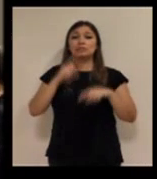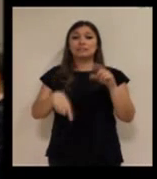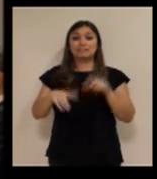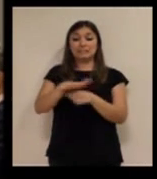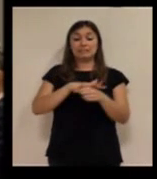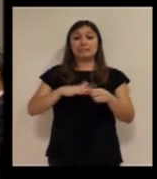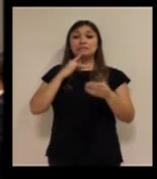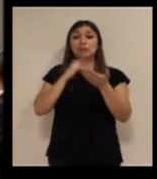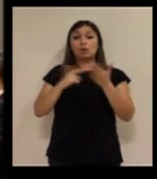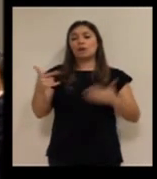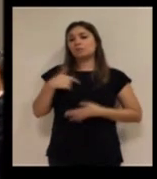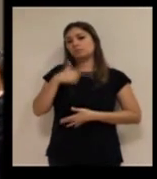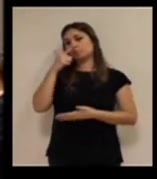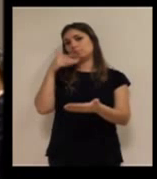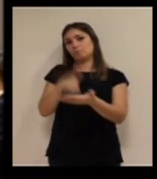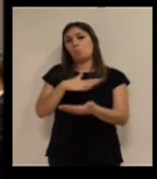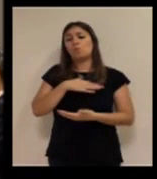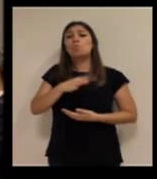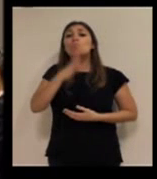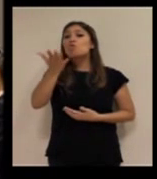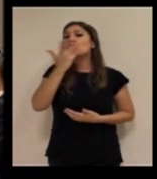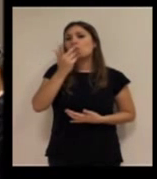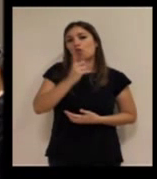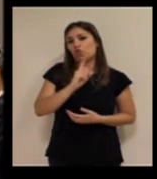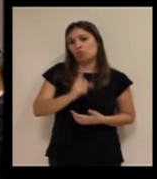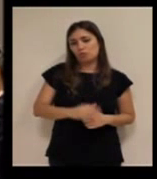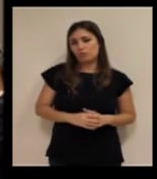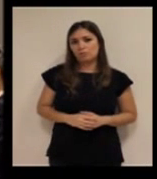resultar una barrera por desconocimiento,